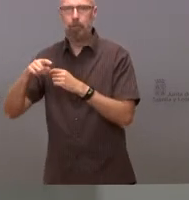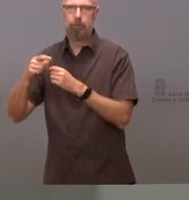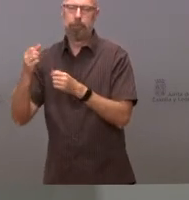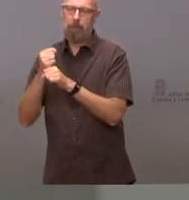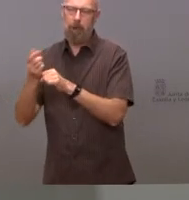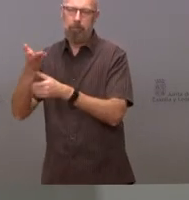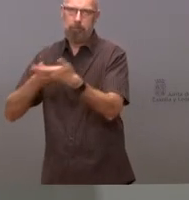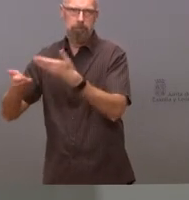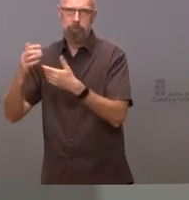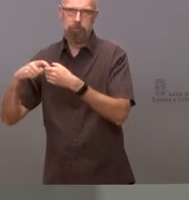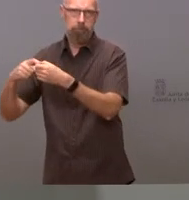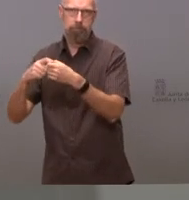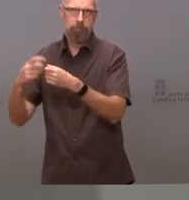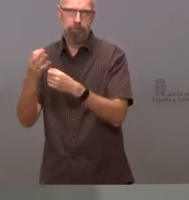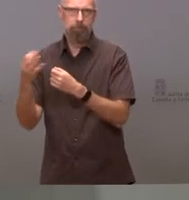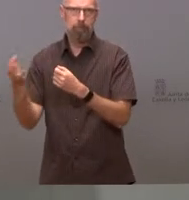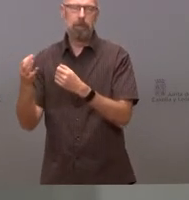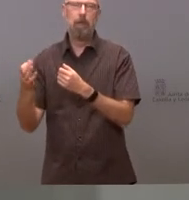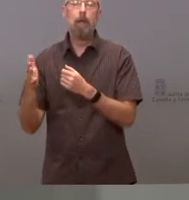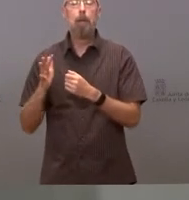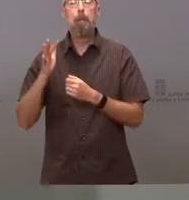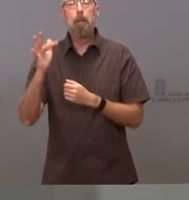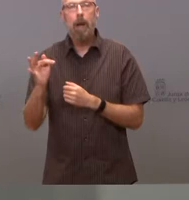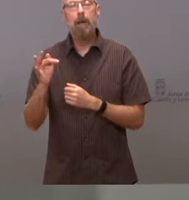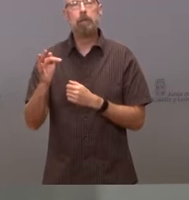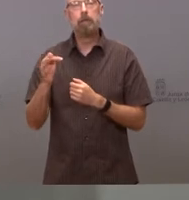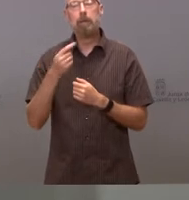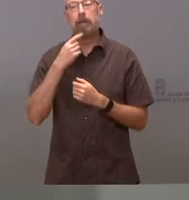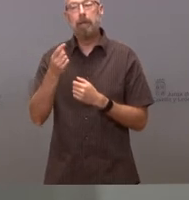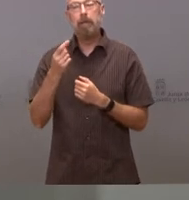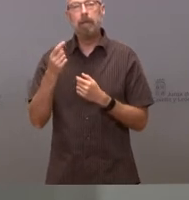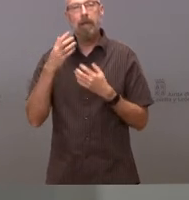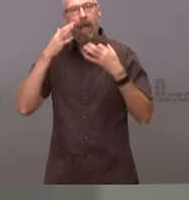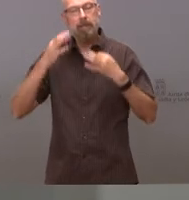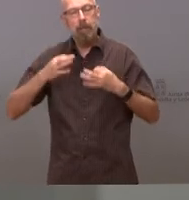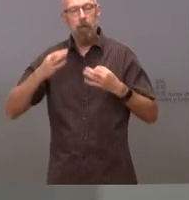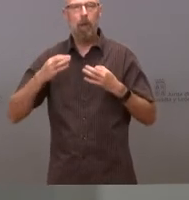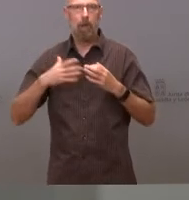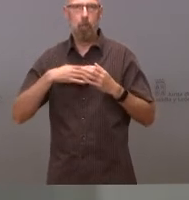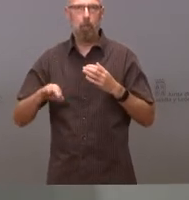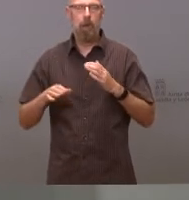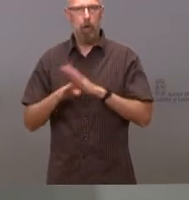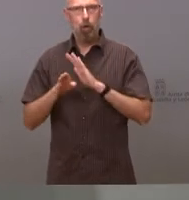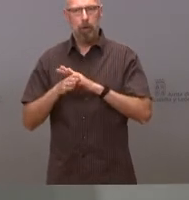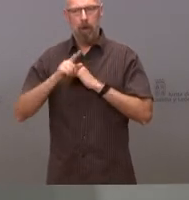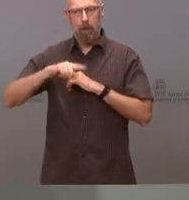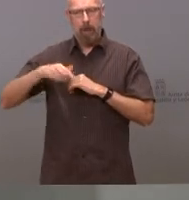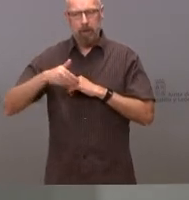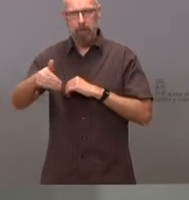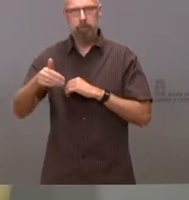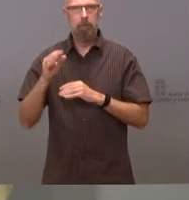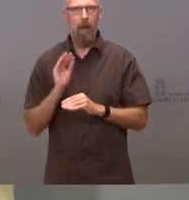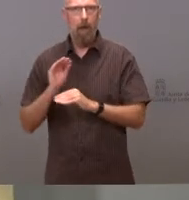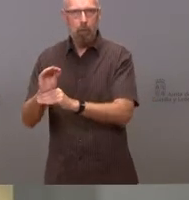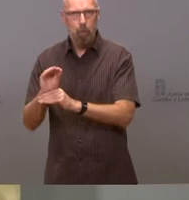con los ganaderos de la zona, asegurar que se va a poder suministrar de manera continuada y eficiente durante los próximos meses la ayuda,